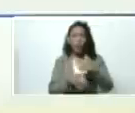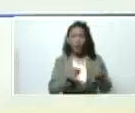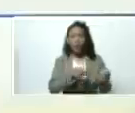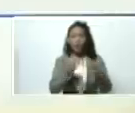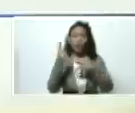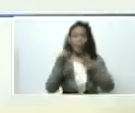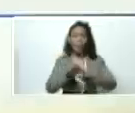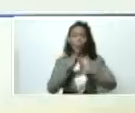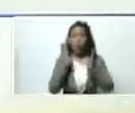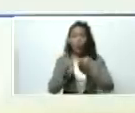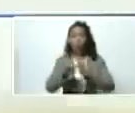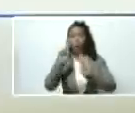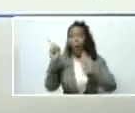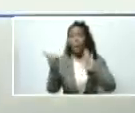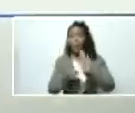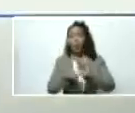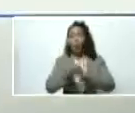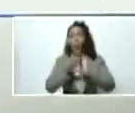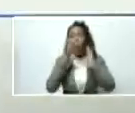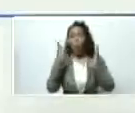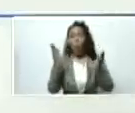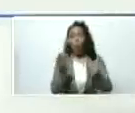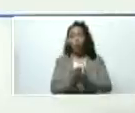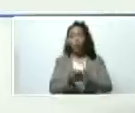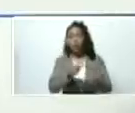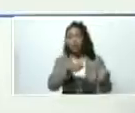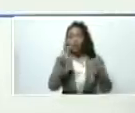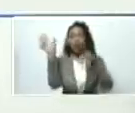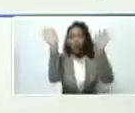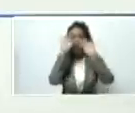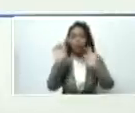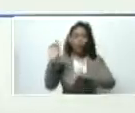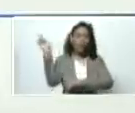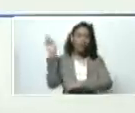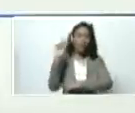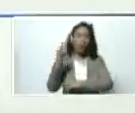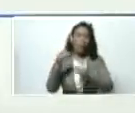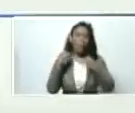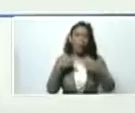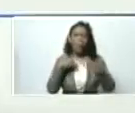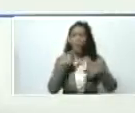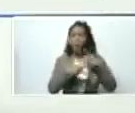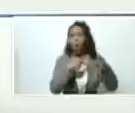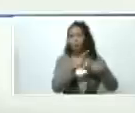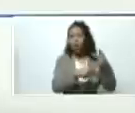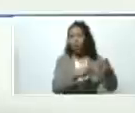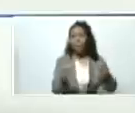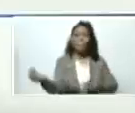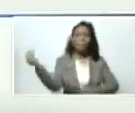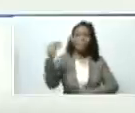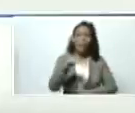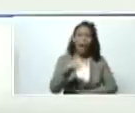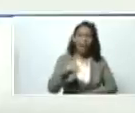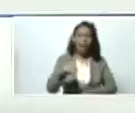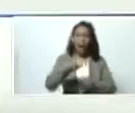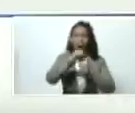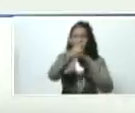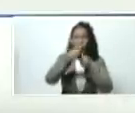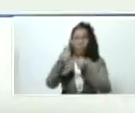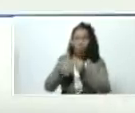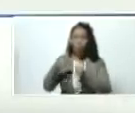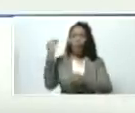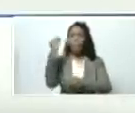al mundo entero al mundo entero vamos a llevar las fórmulas venezolanas para producir más banano más cambur más